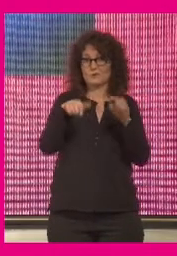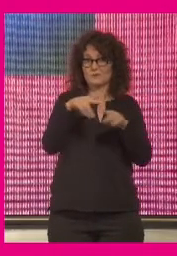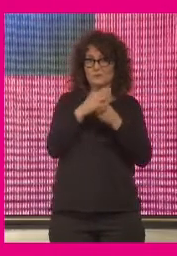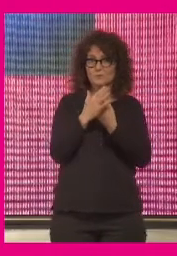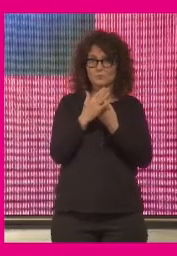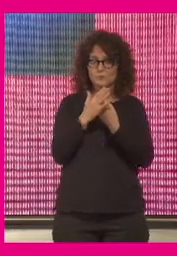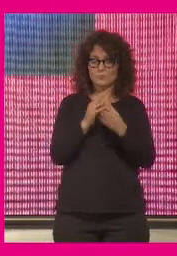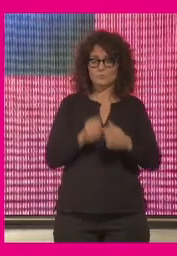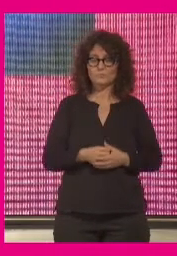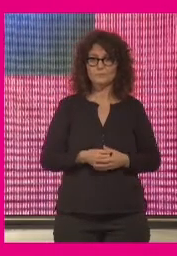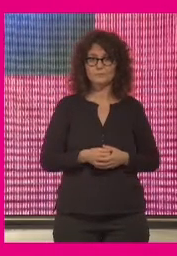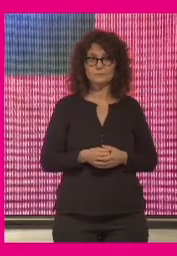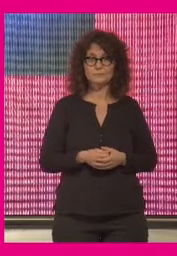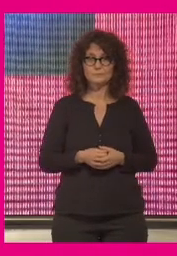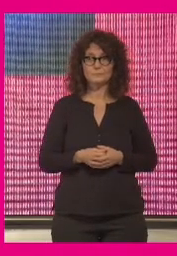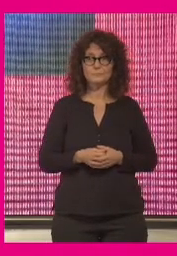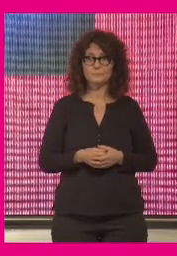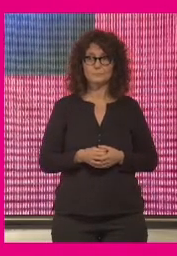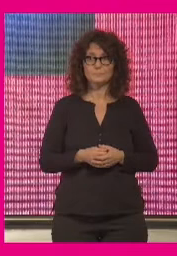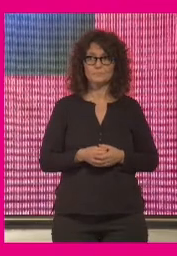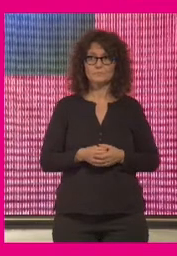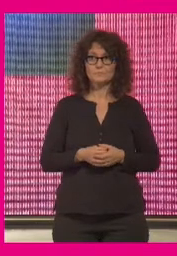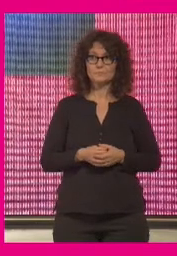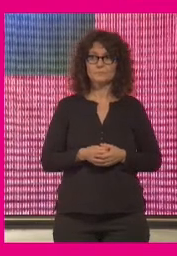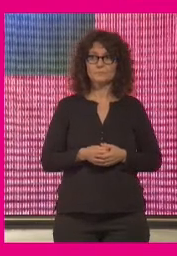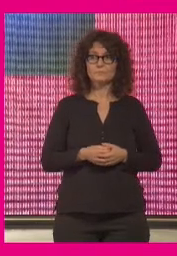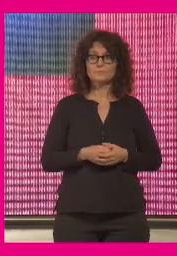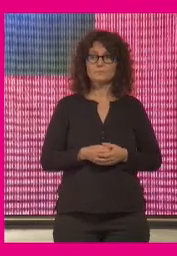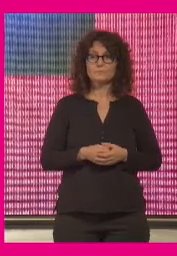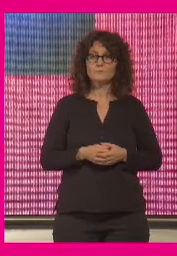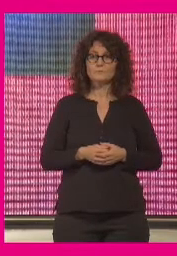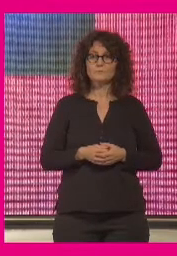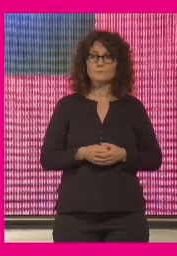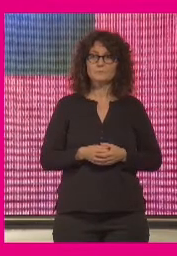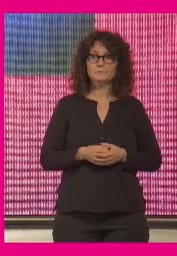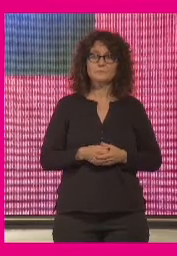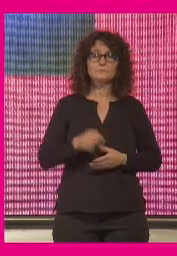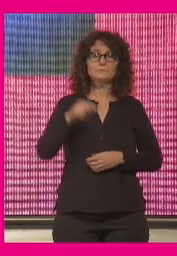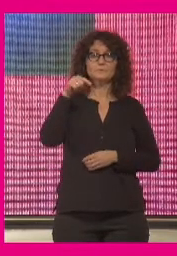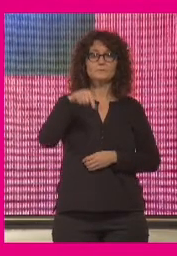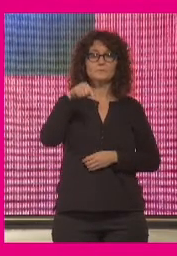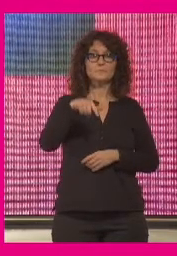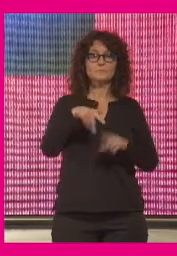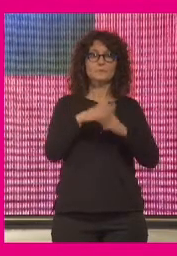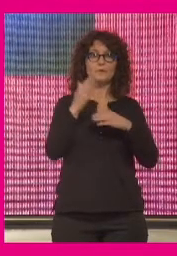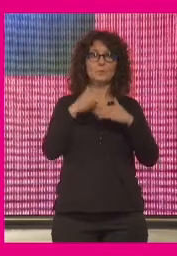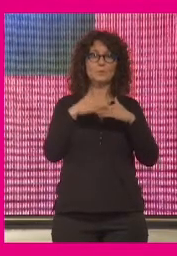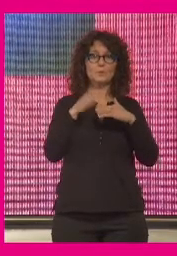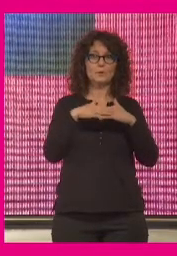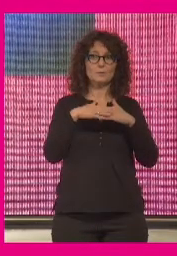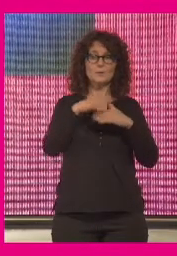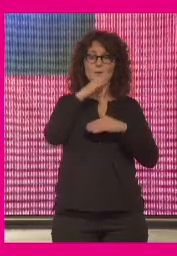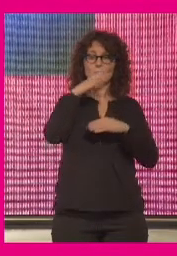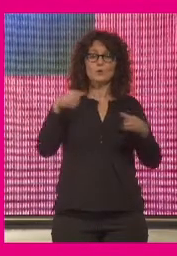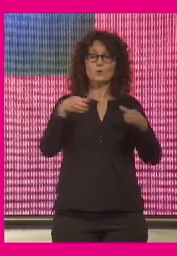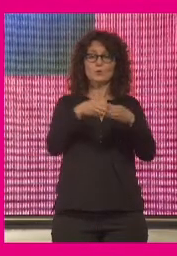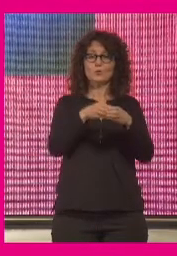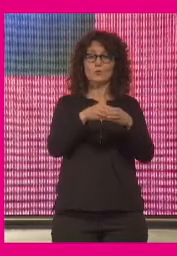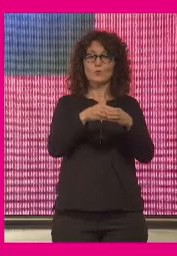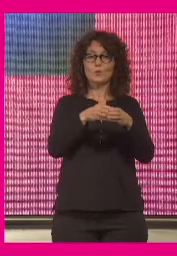circunstancia crítica ¿por qué ocurre esto? bueno porque en parte porque los grupos menos visibles